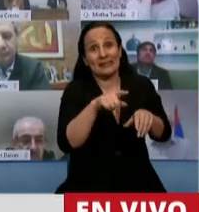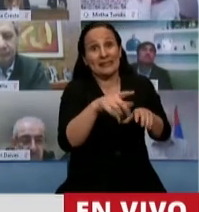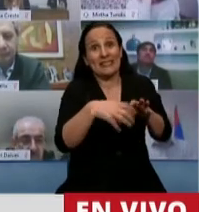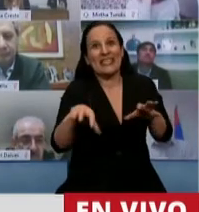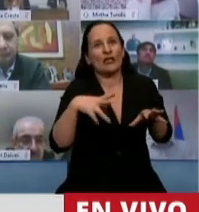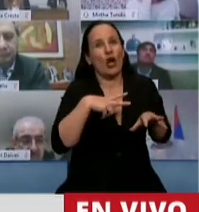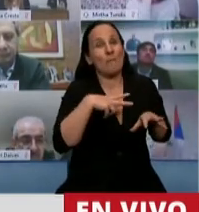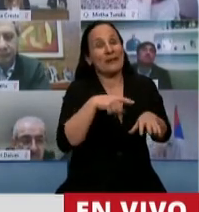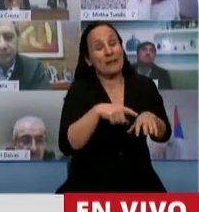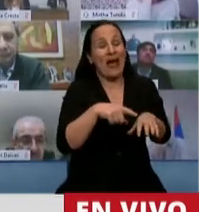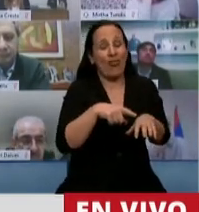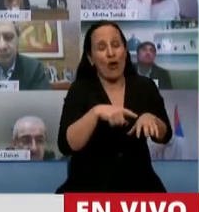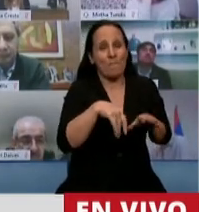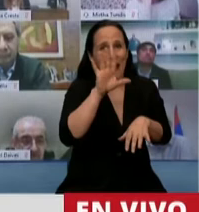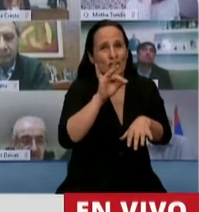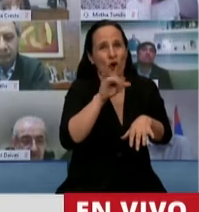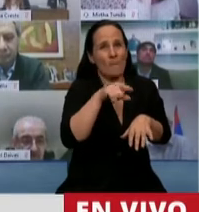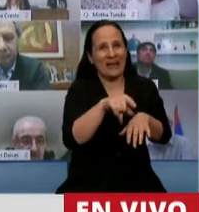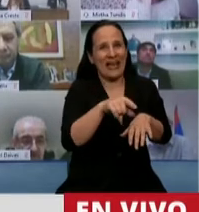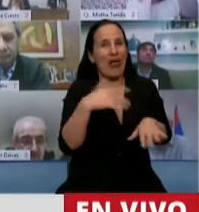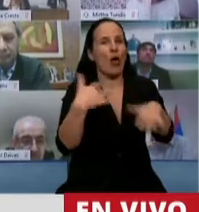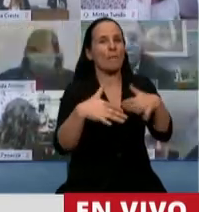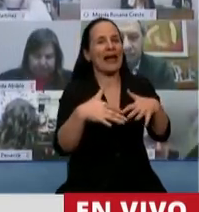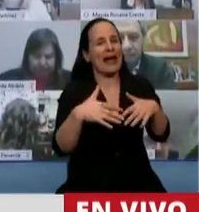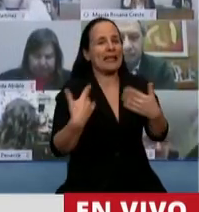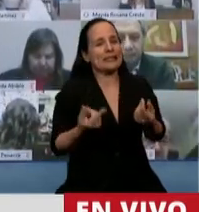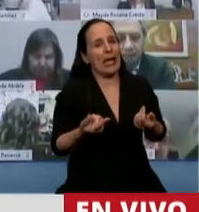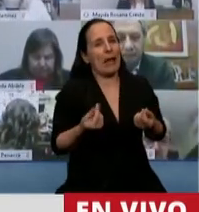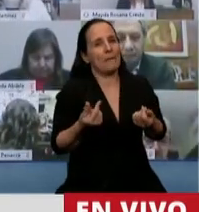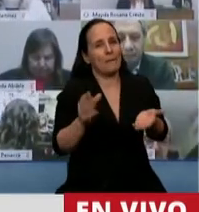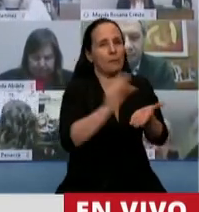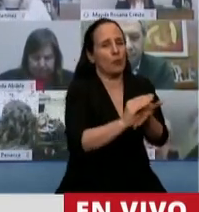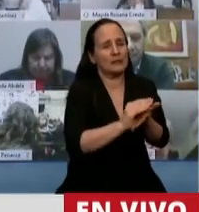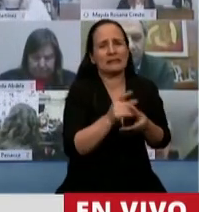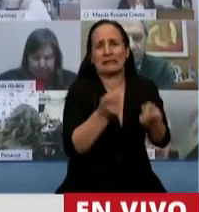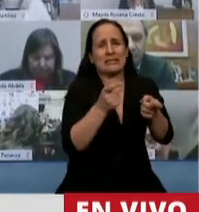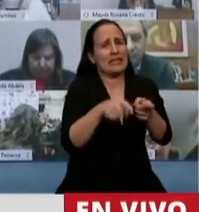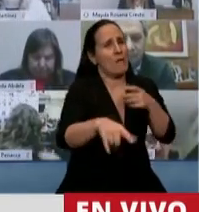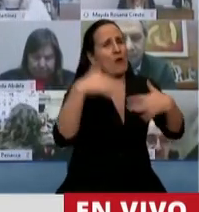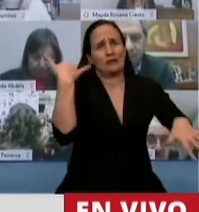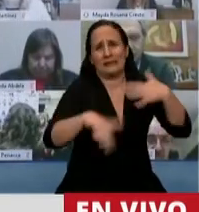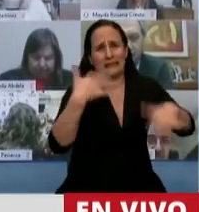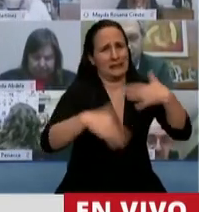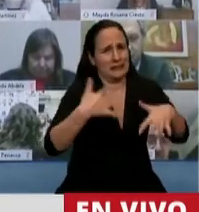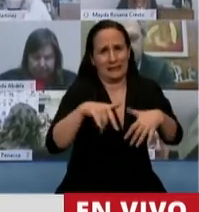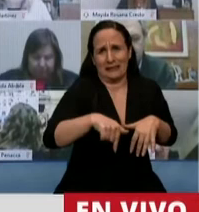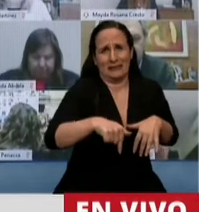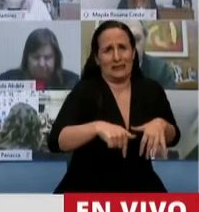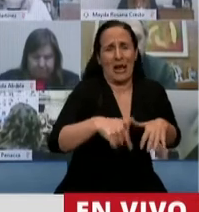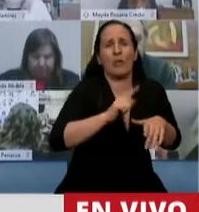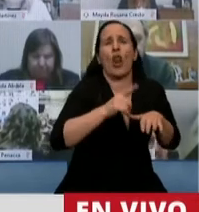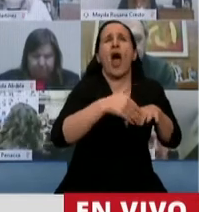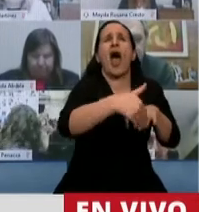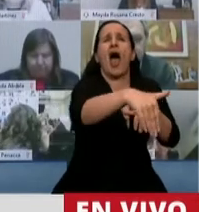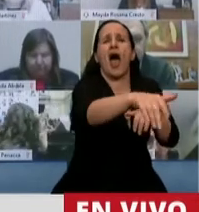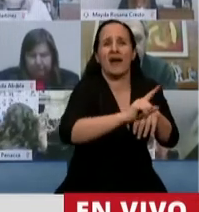al servicio de esta emergencia sus dineros, lo haga lo más prontamente posible y no suceda como